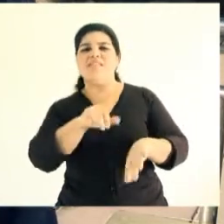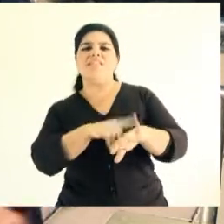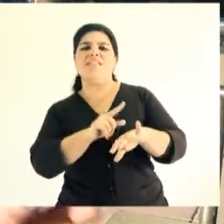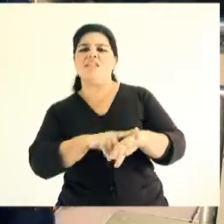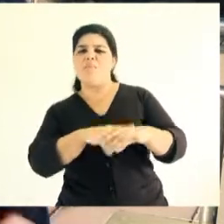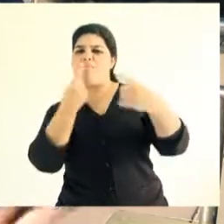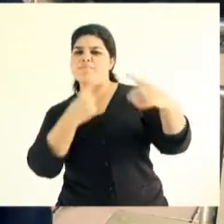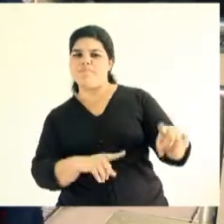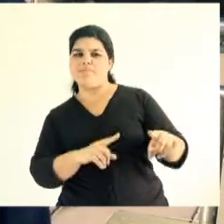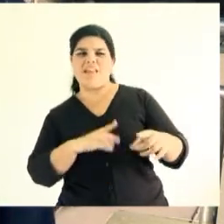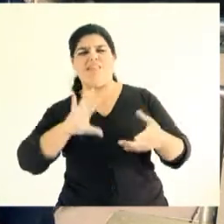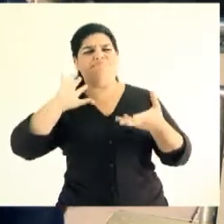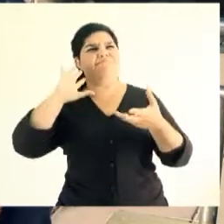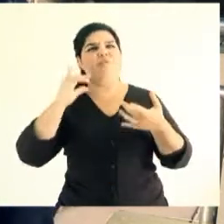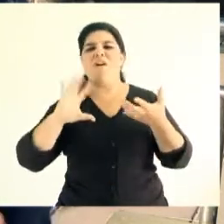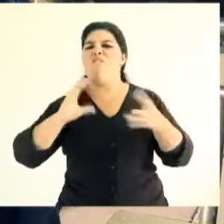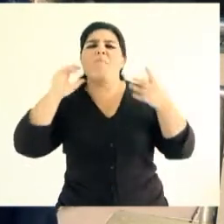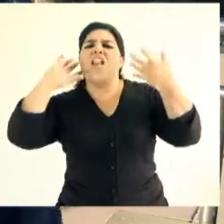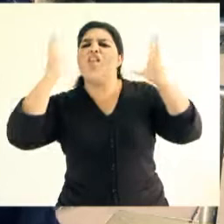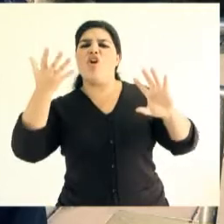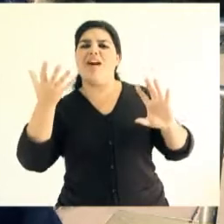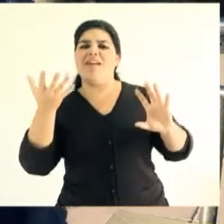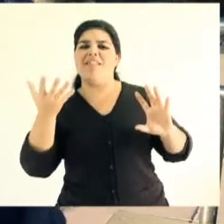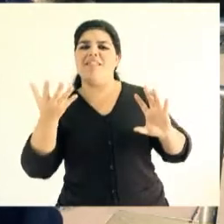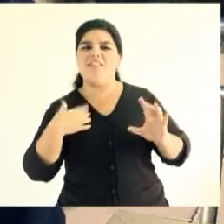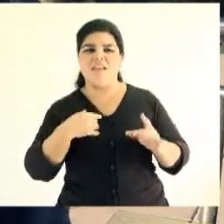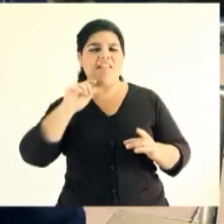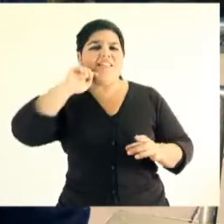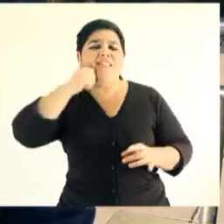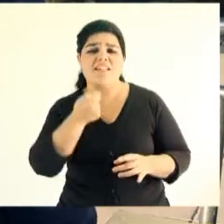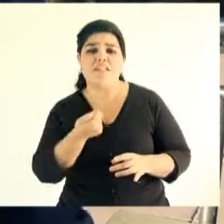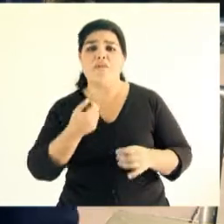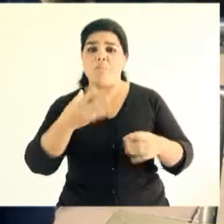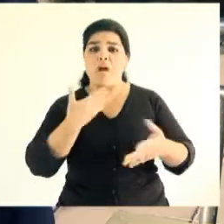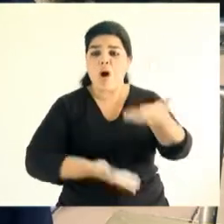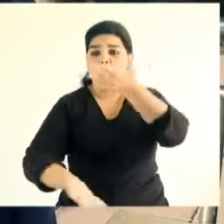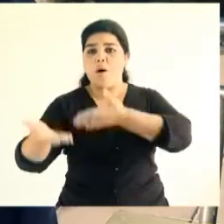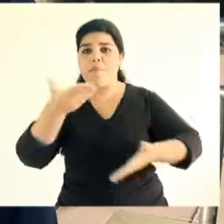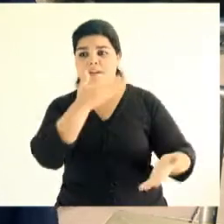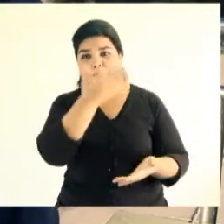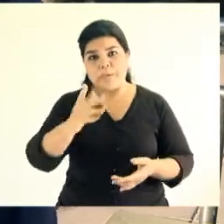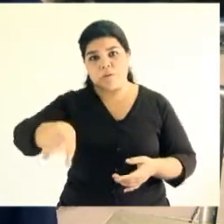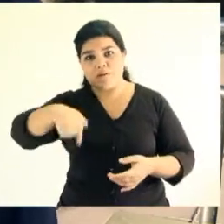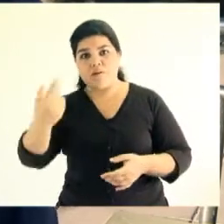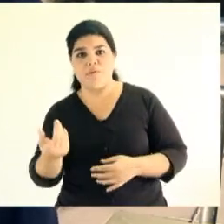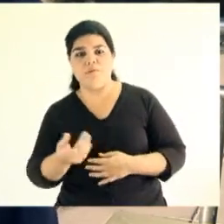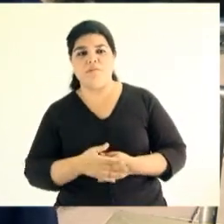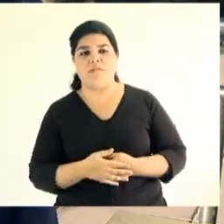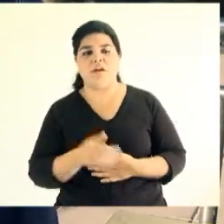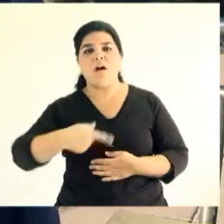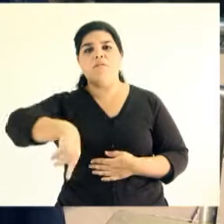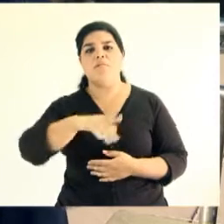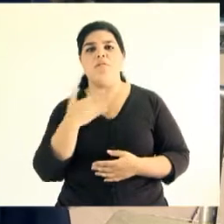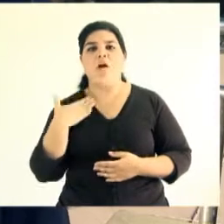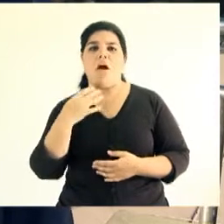es una dicotomía bastante loca la radio esa es la experiencia más linda y sobre todo, el compartir con gente que